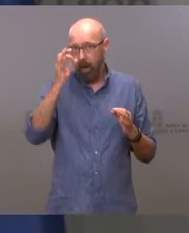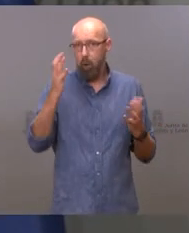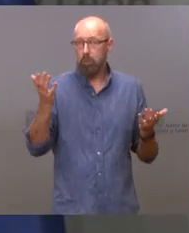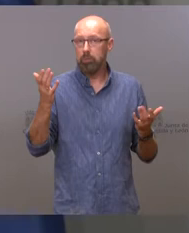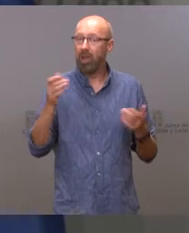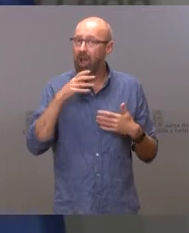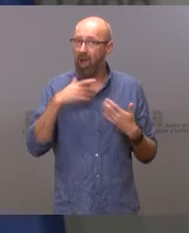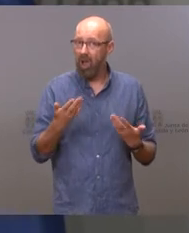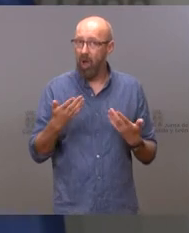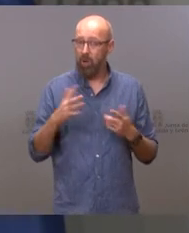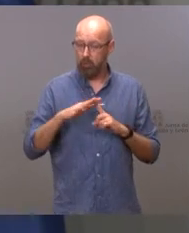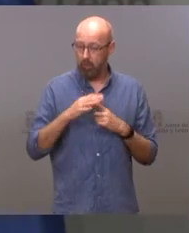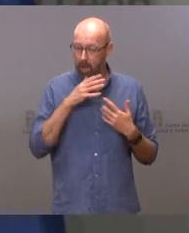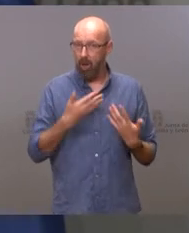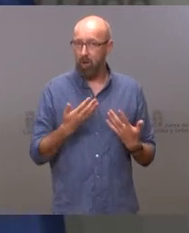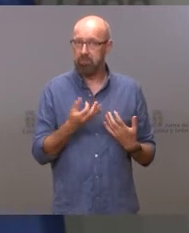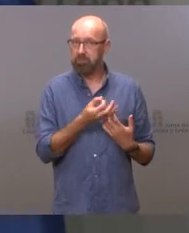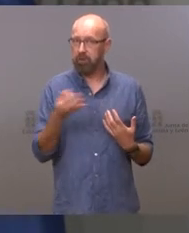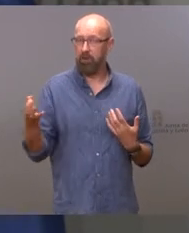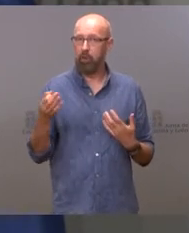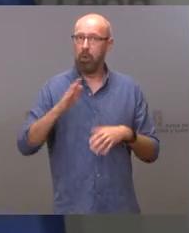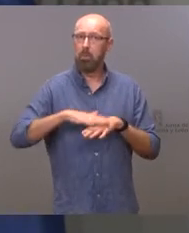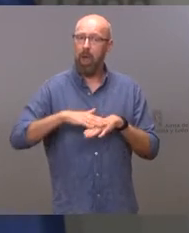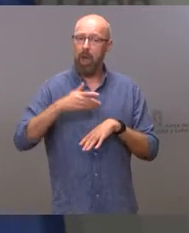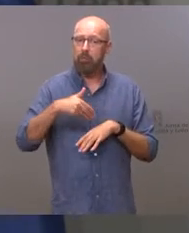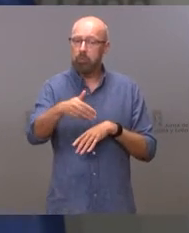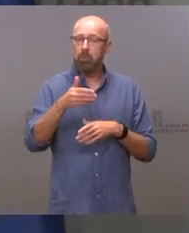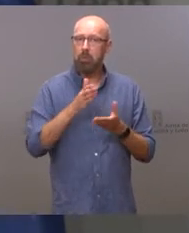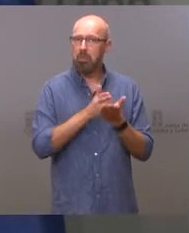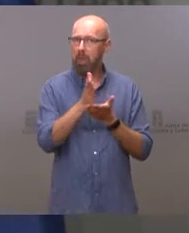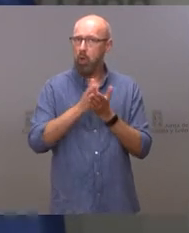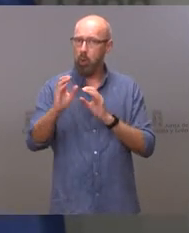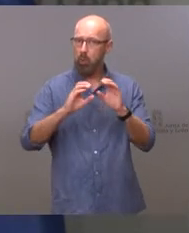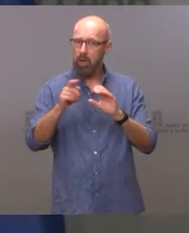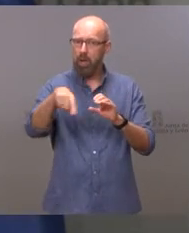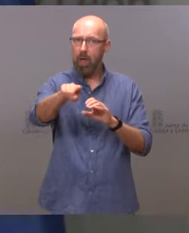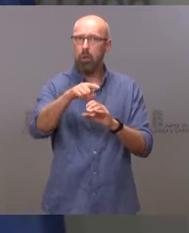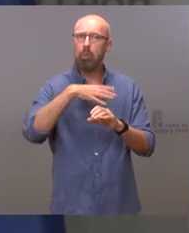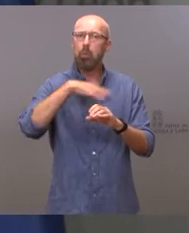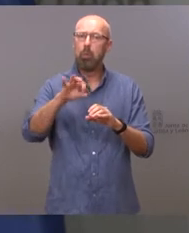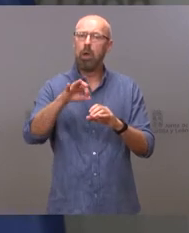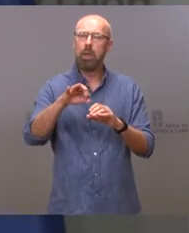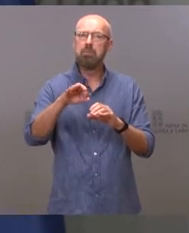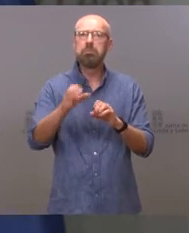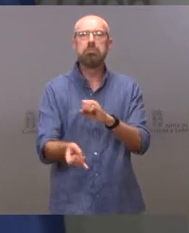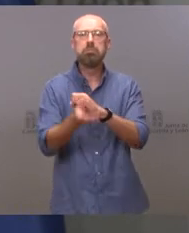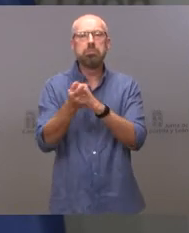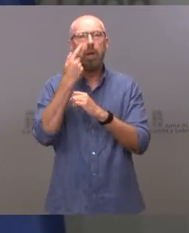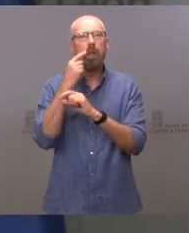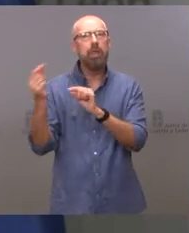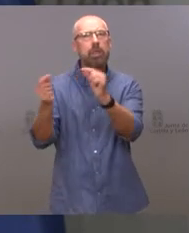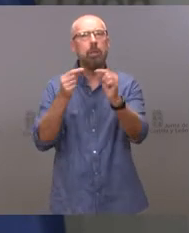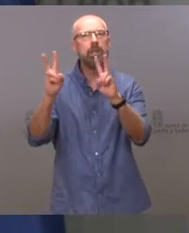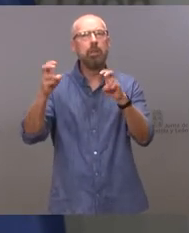buen momento para que en cualquier medio de comunicación alguien organizase un debate sobre las políticas sanitarias